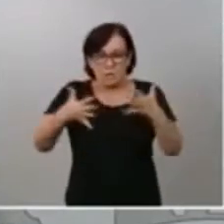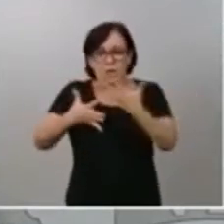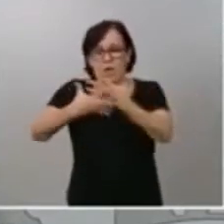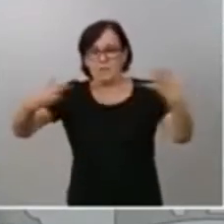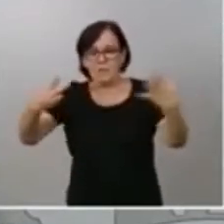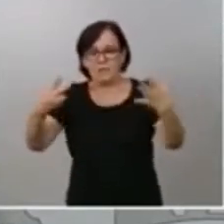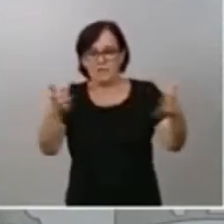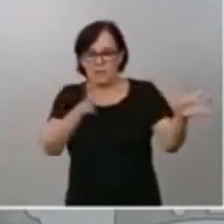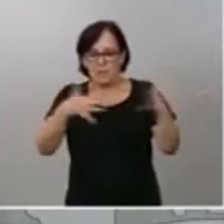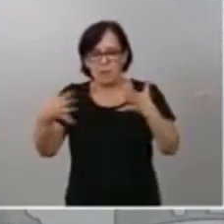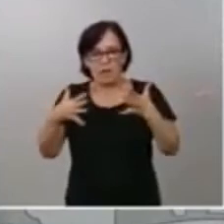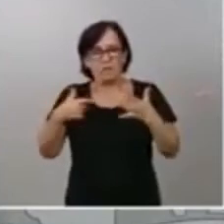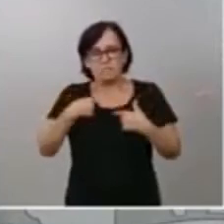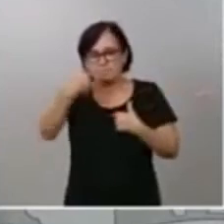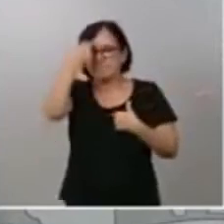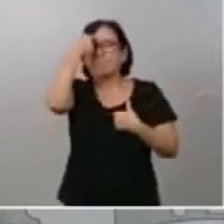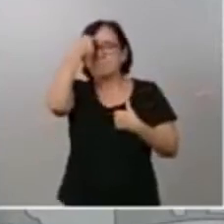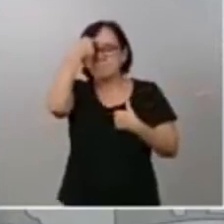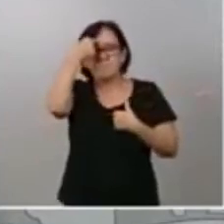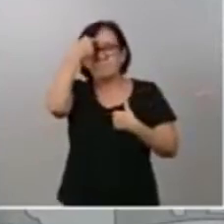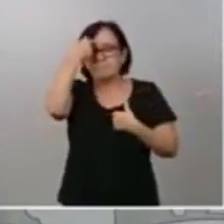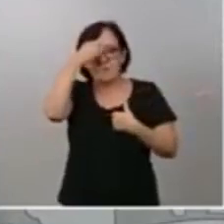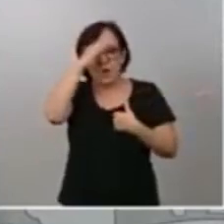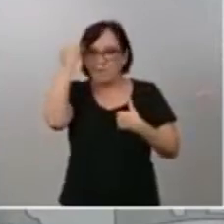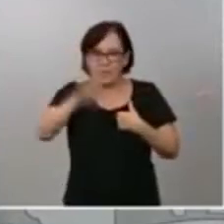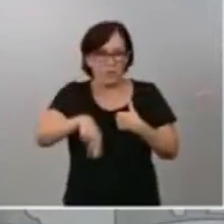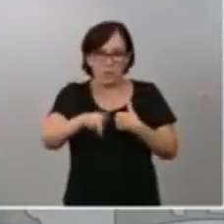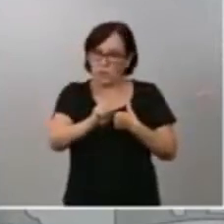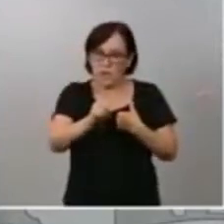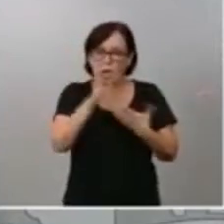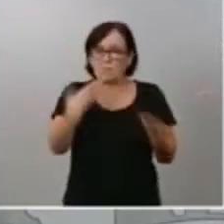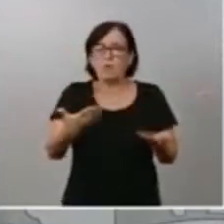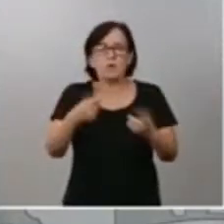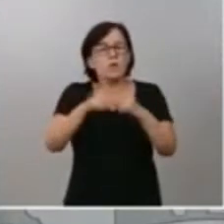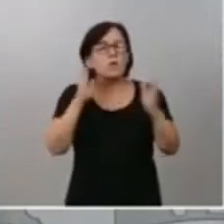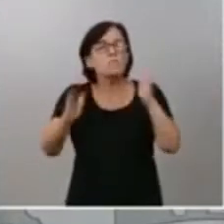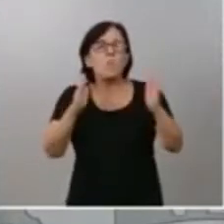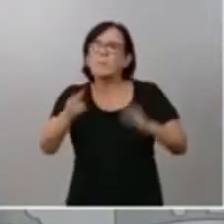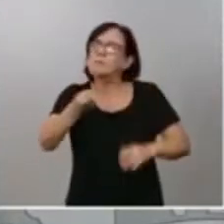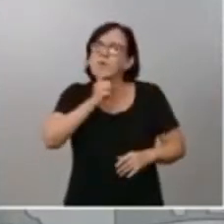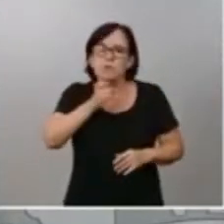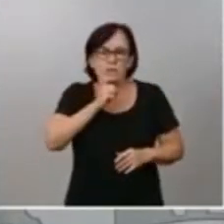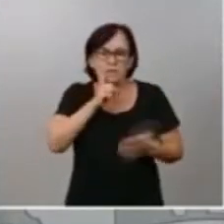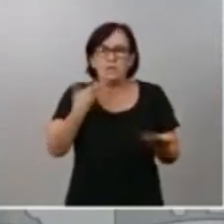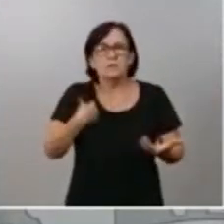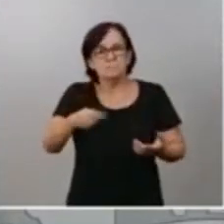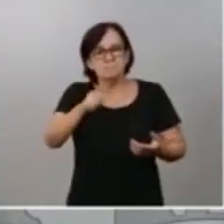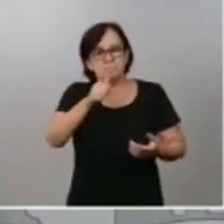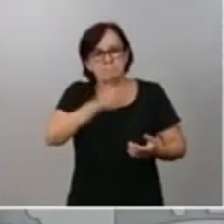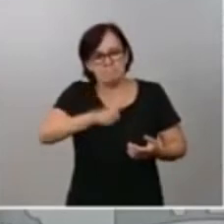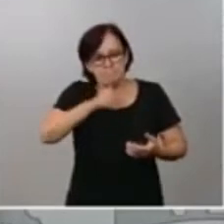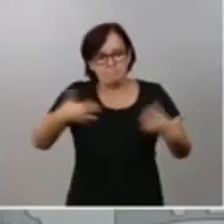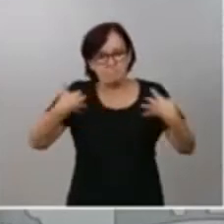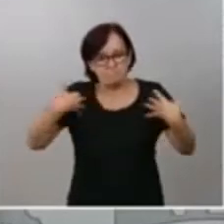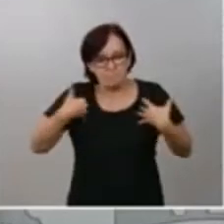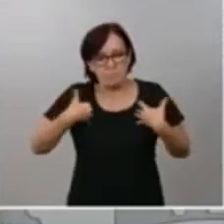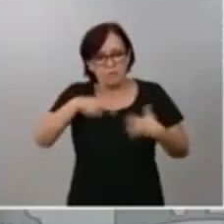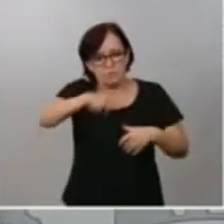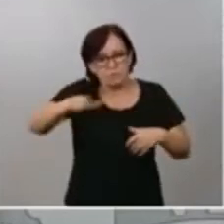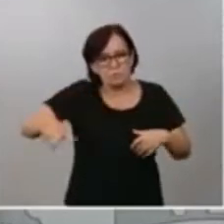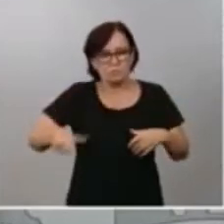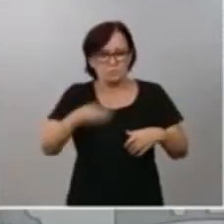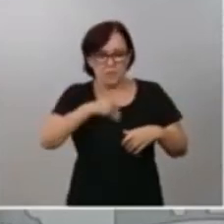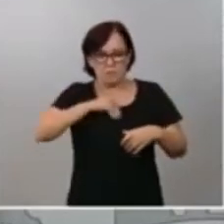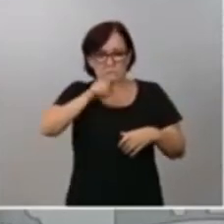están muy presentes en nuestra memoria, lógicamente, porque han sido momentos muy difíciles de sacrificio del conjunto de la ciudadanía española, a la cual quiero